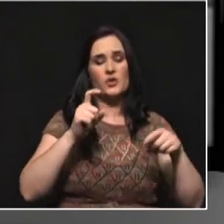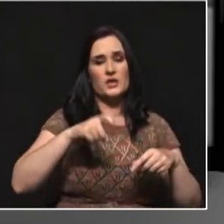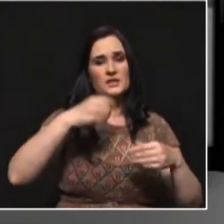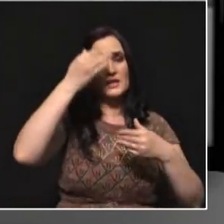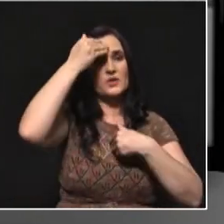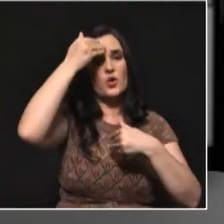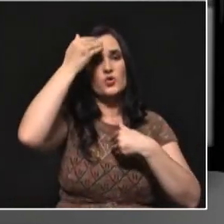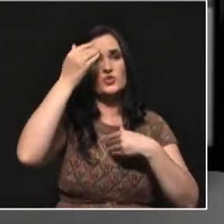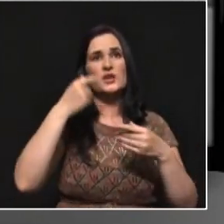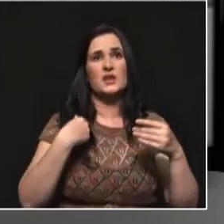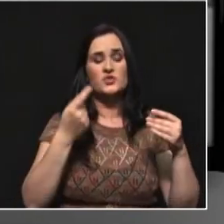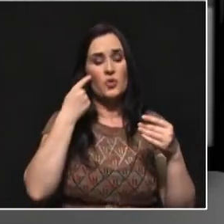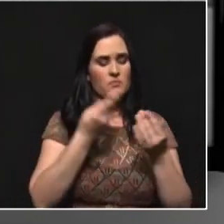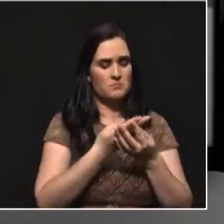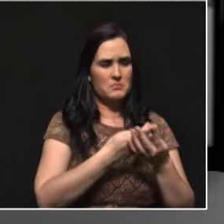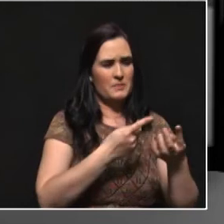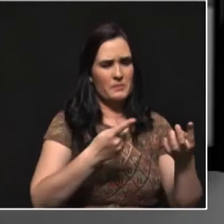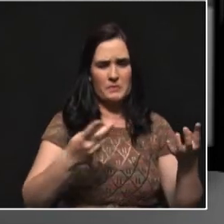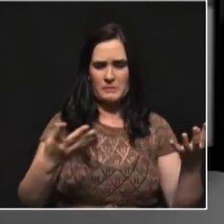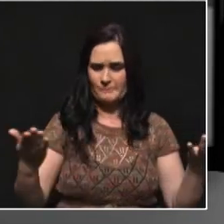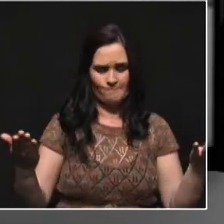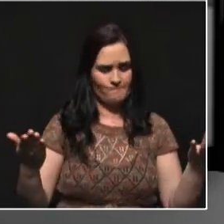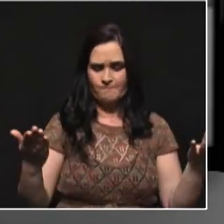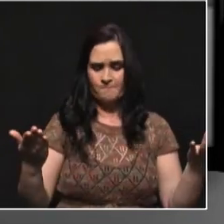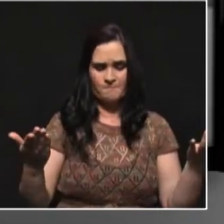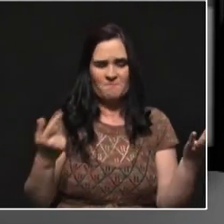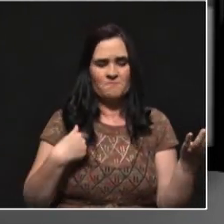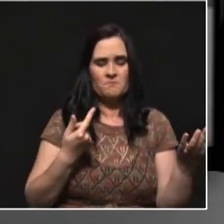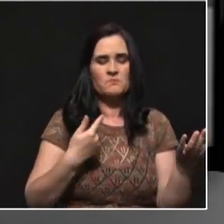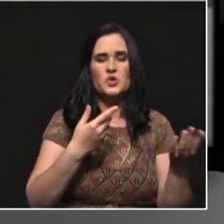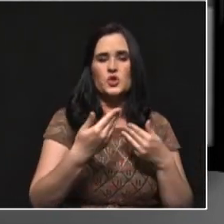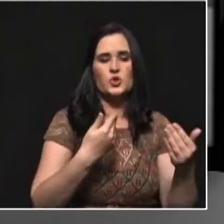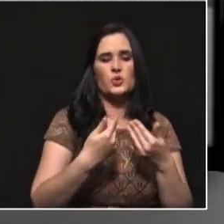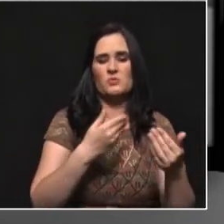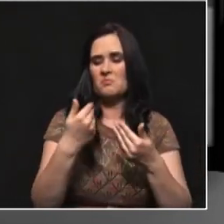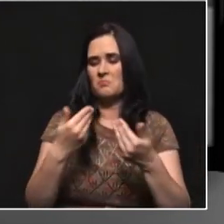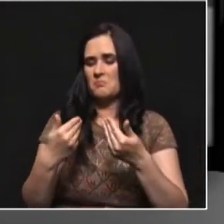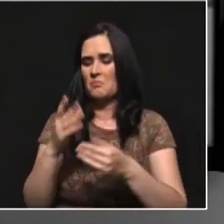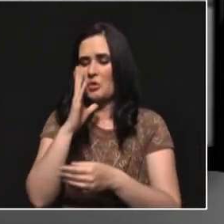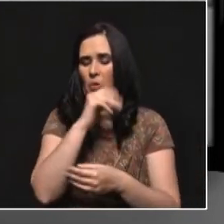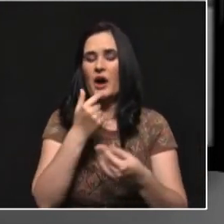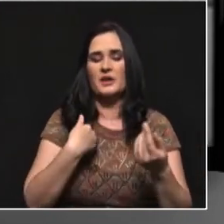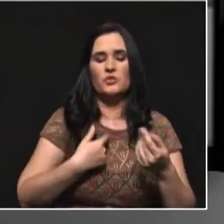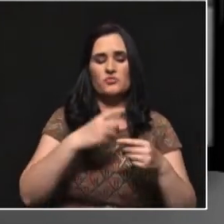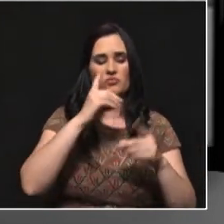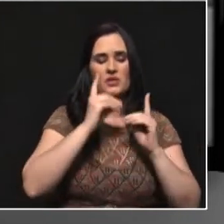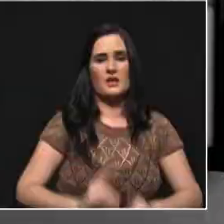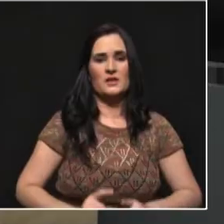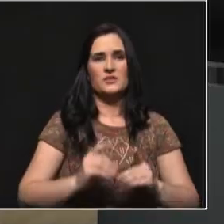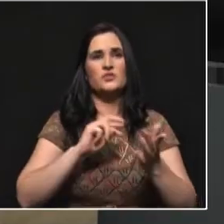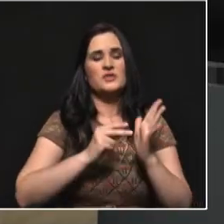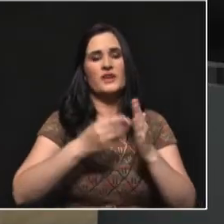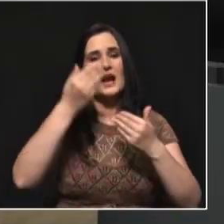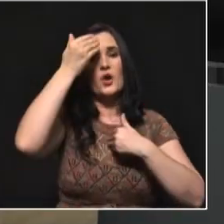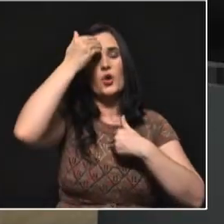Siempre y cuando yo mire la oferta y diga, ninguna me satisface, ninguna me da confianza. ¿La invitación es hacer un ciudadano consciente en el fondo? Es